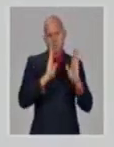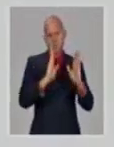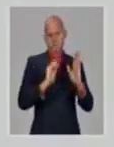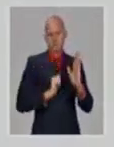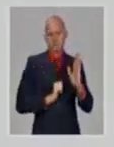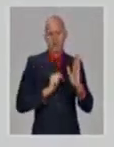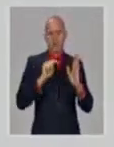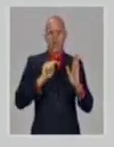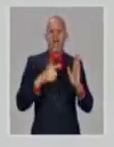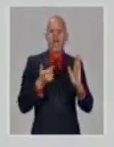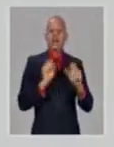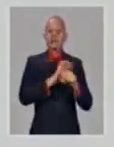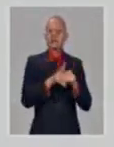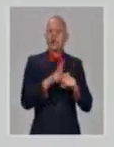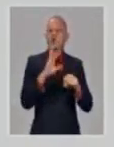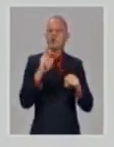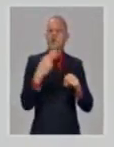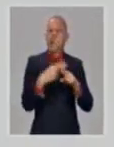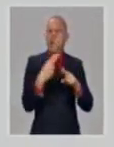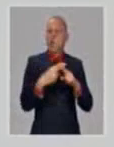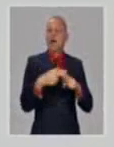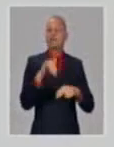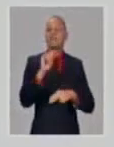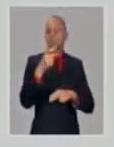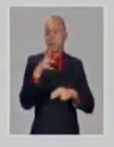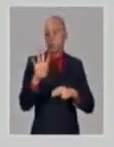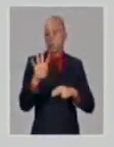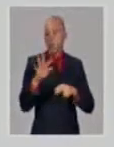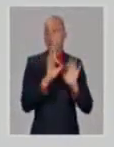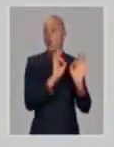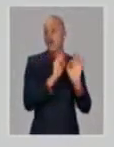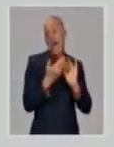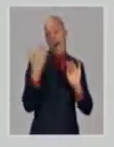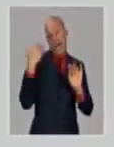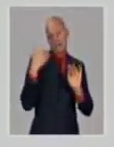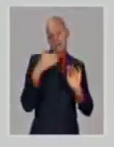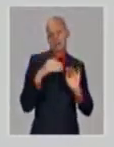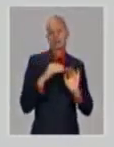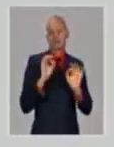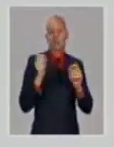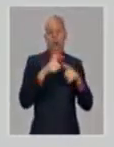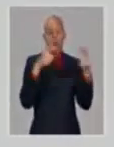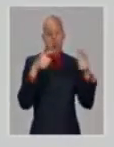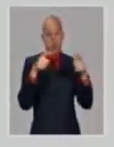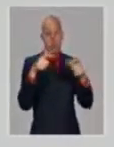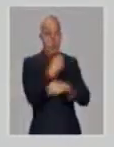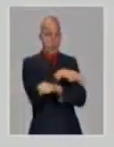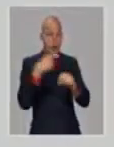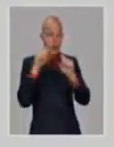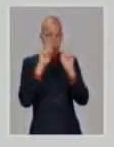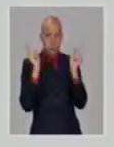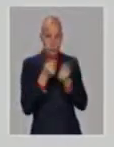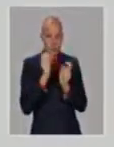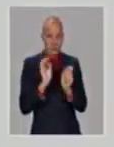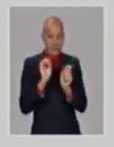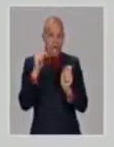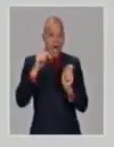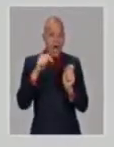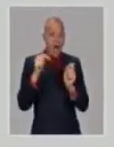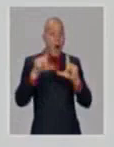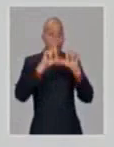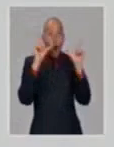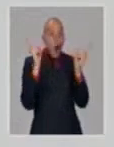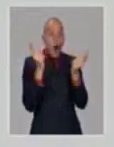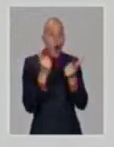614. Fue la 614 la que predominó, que era la que predominaba en el mundo, y todavía sigue predominando, por cierto. Y